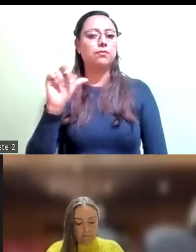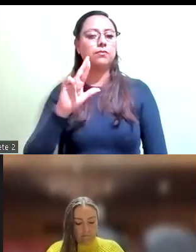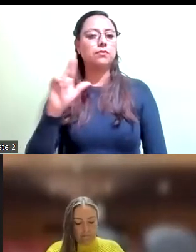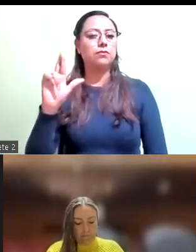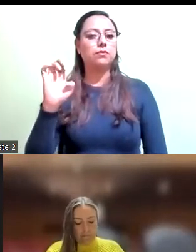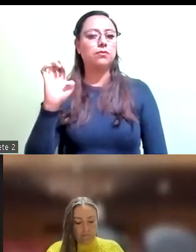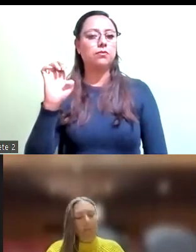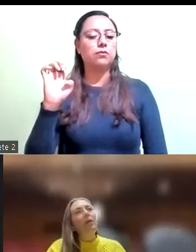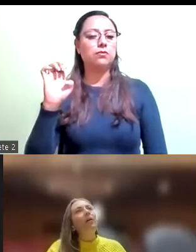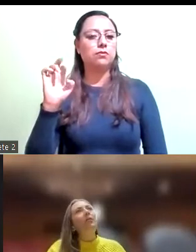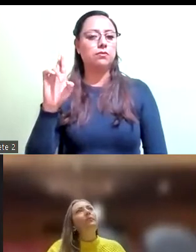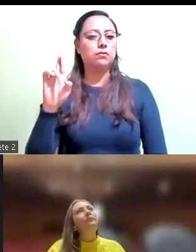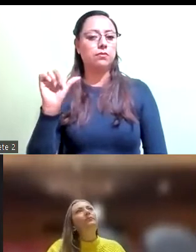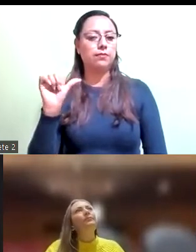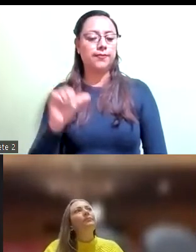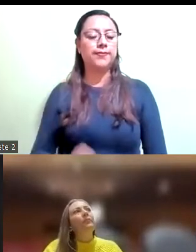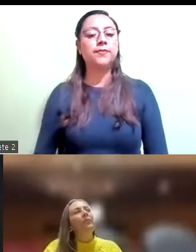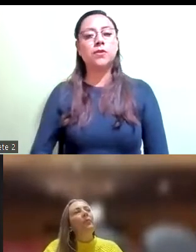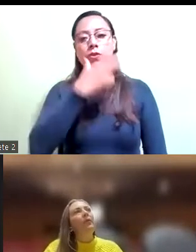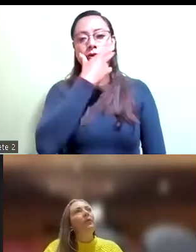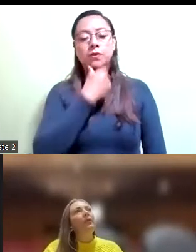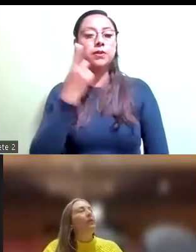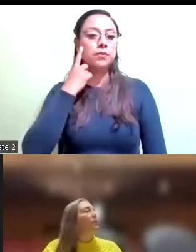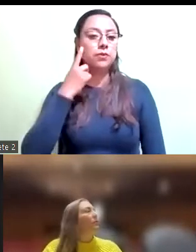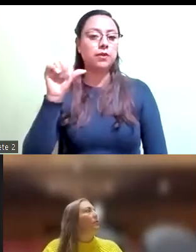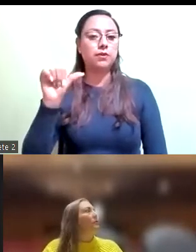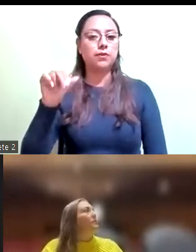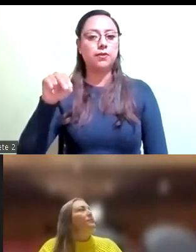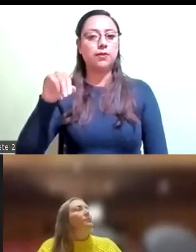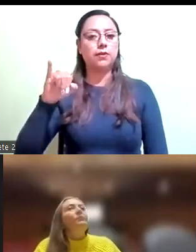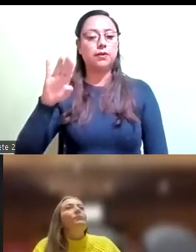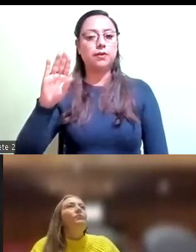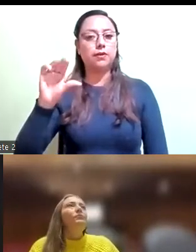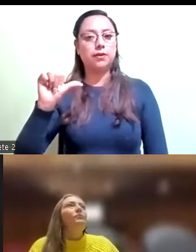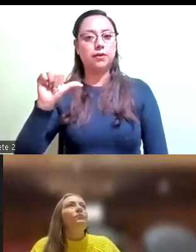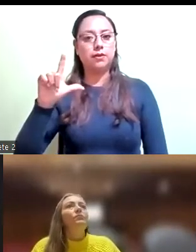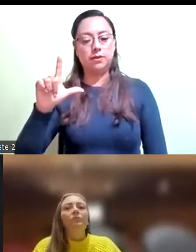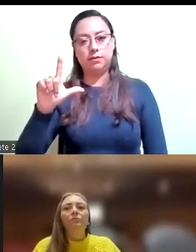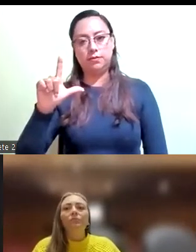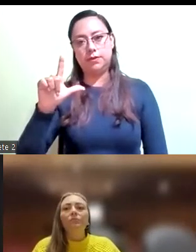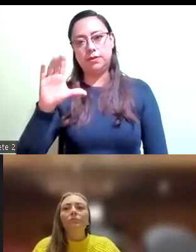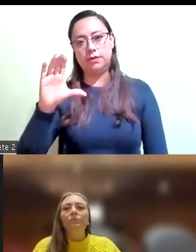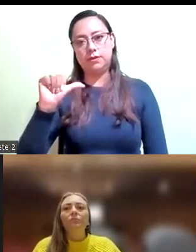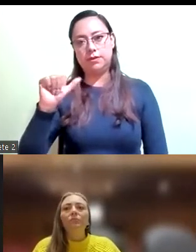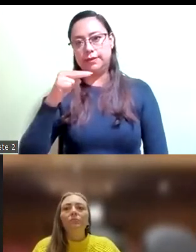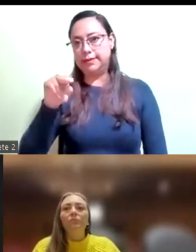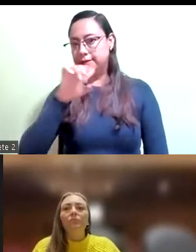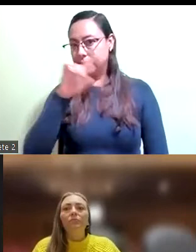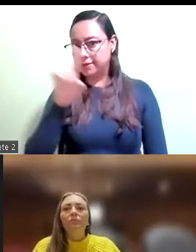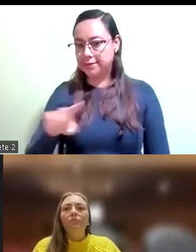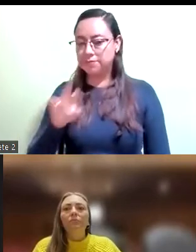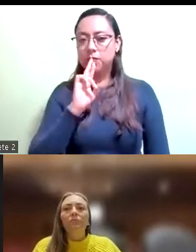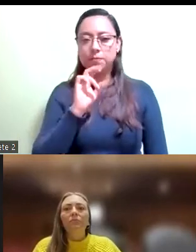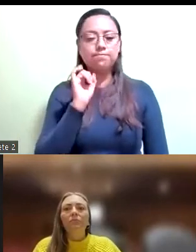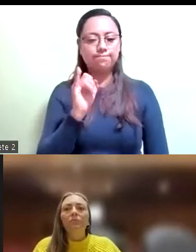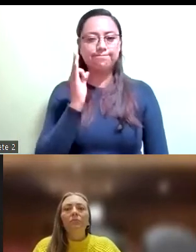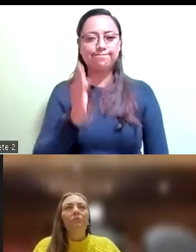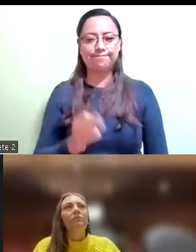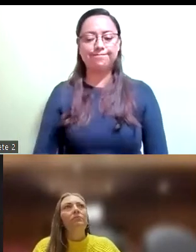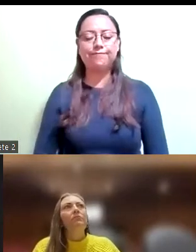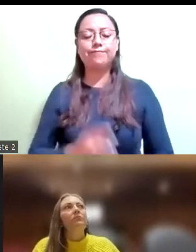Diputado Aníbal Alexandro Cáñez Morales. Cañez Morales, a favor. Gracias, diputado.